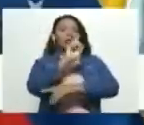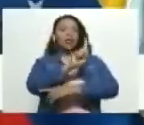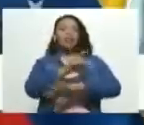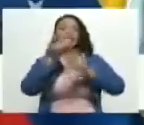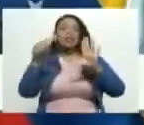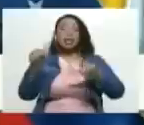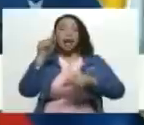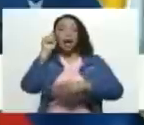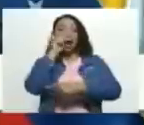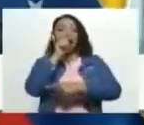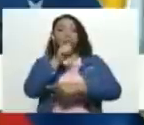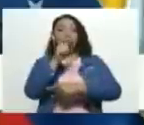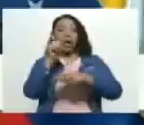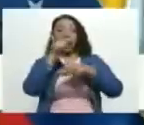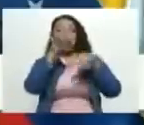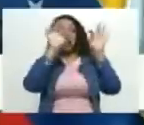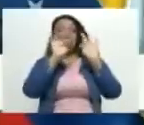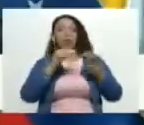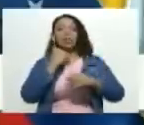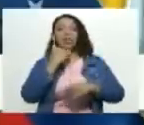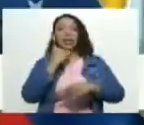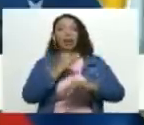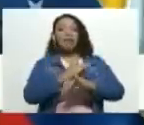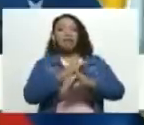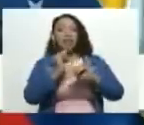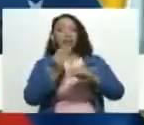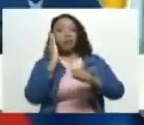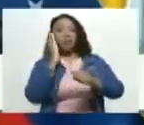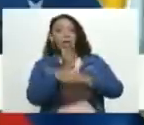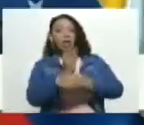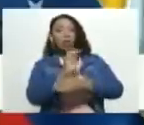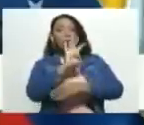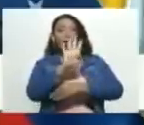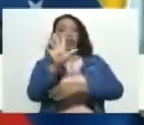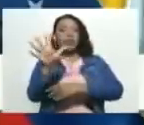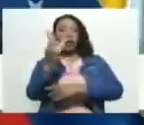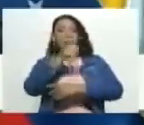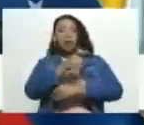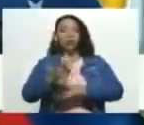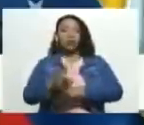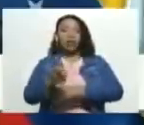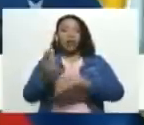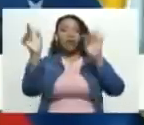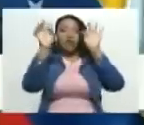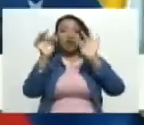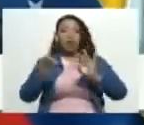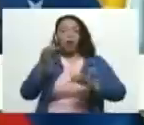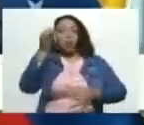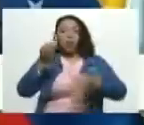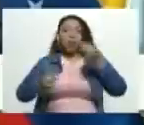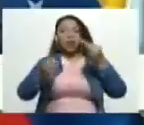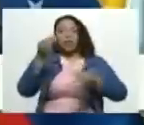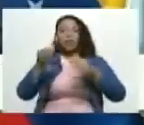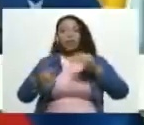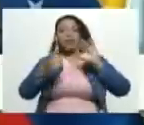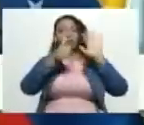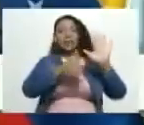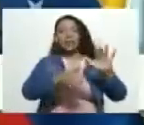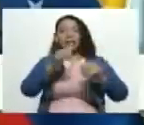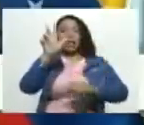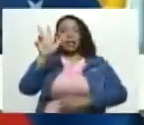están en fase preliminar 45 personas están en fase de juicio 63